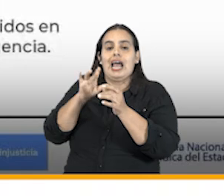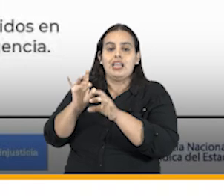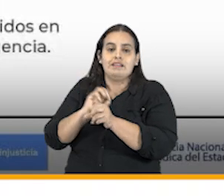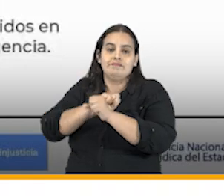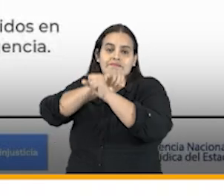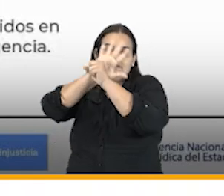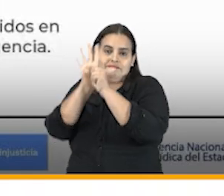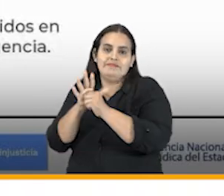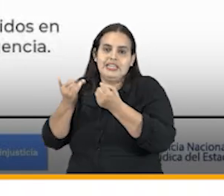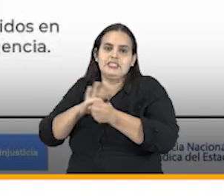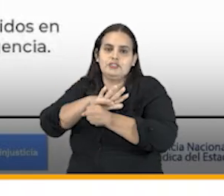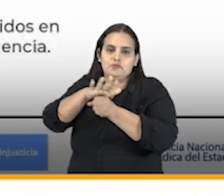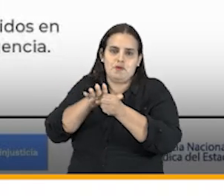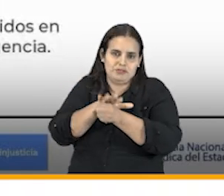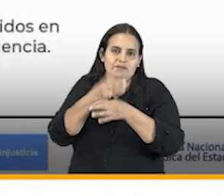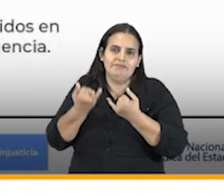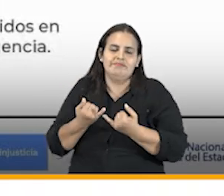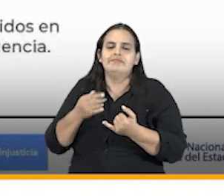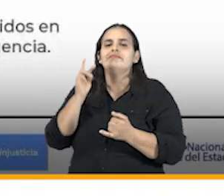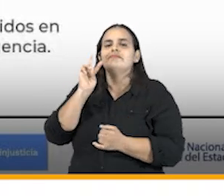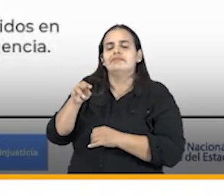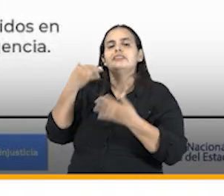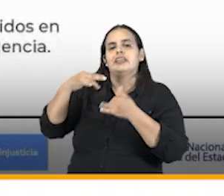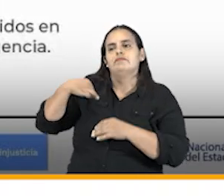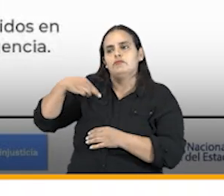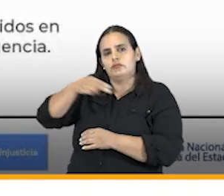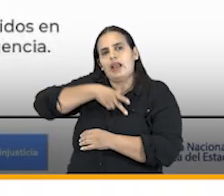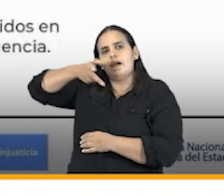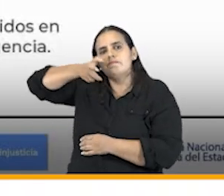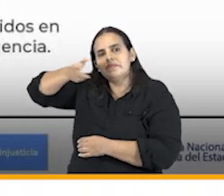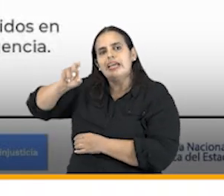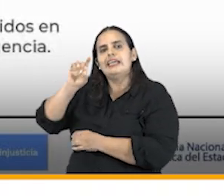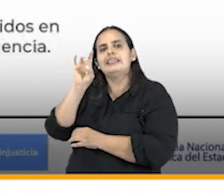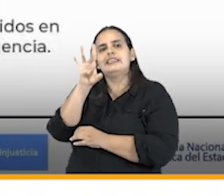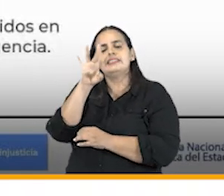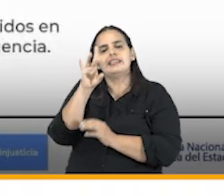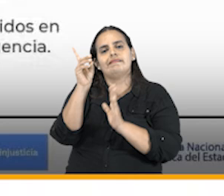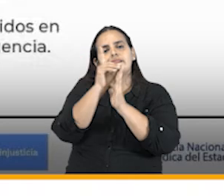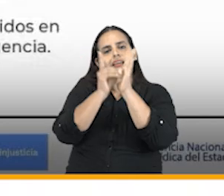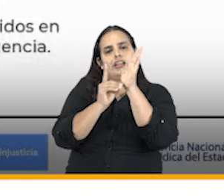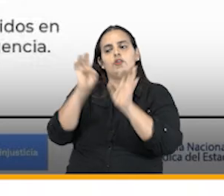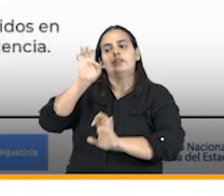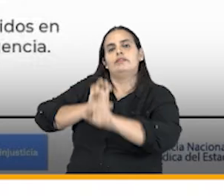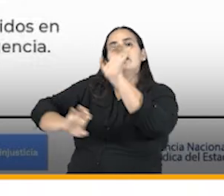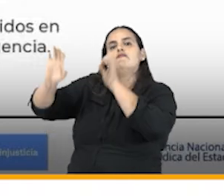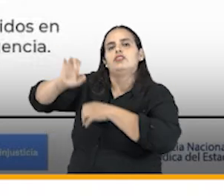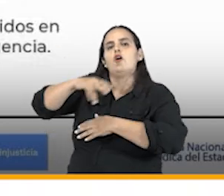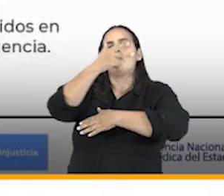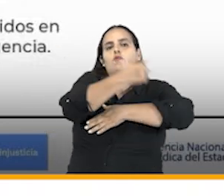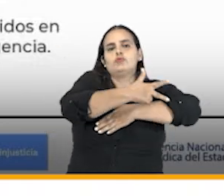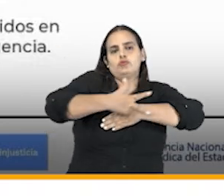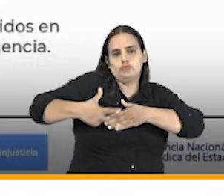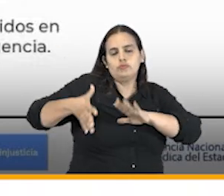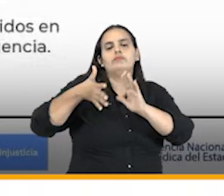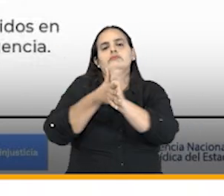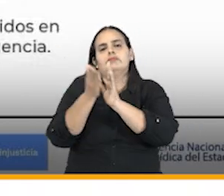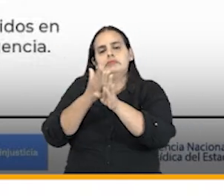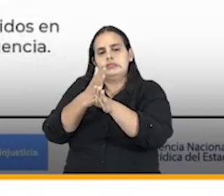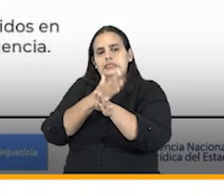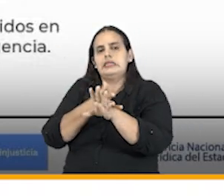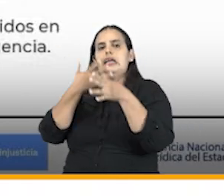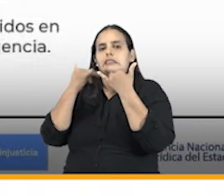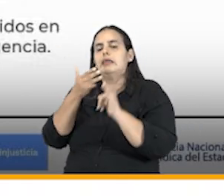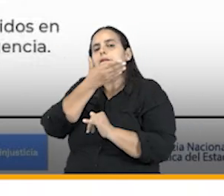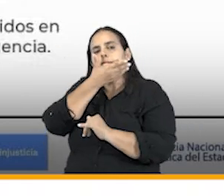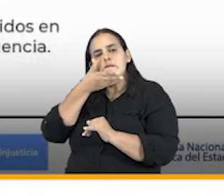emergencia a raíz de esta situación de la pandemia allí intervenimos en 15 de esos decretos defendiendo la constitución y a los mismos algo que era pues